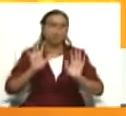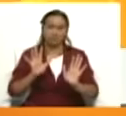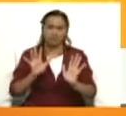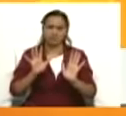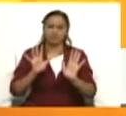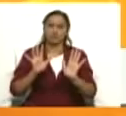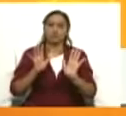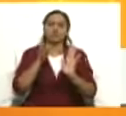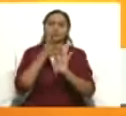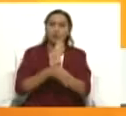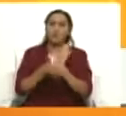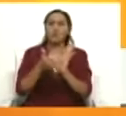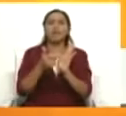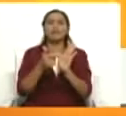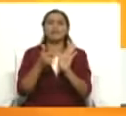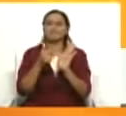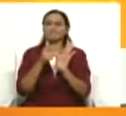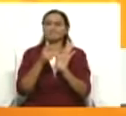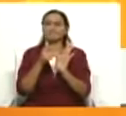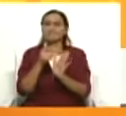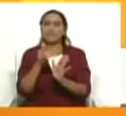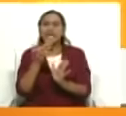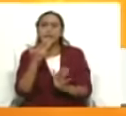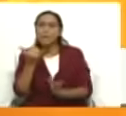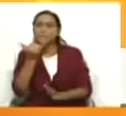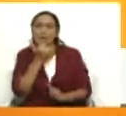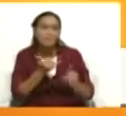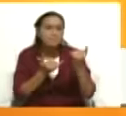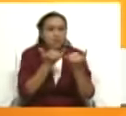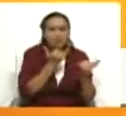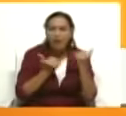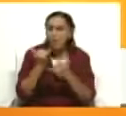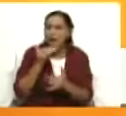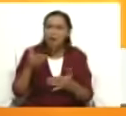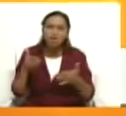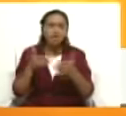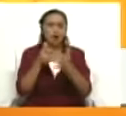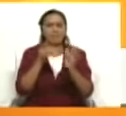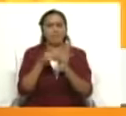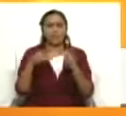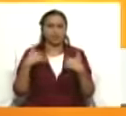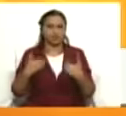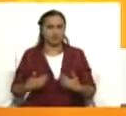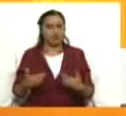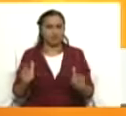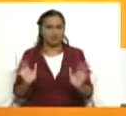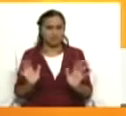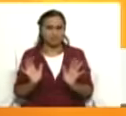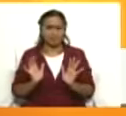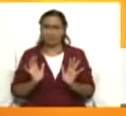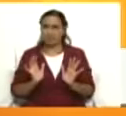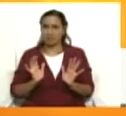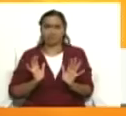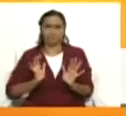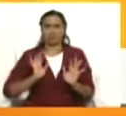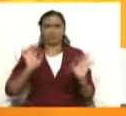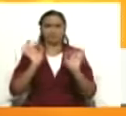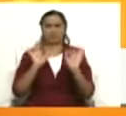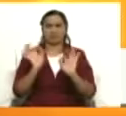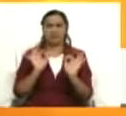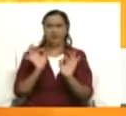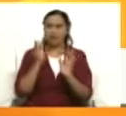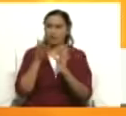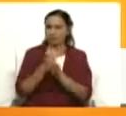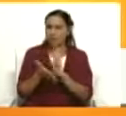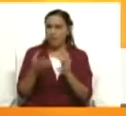de los casos donde se haya cometido algún tipo de delito. Pero que nada tiene que ver con delitos previstos en el Estatuto de Roma ni delitos de